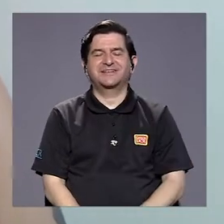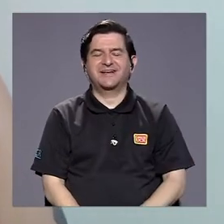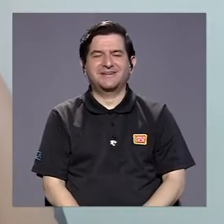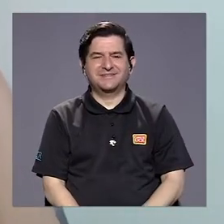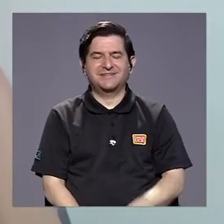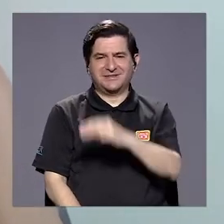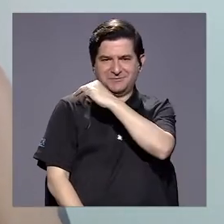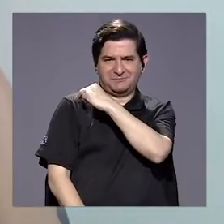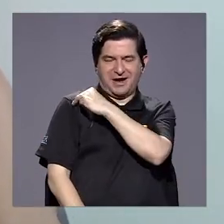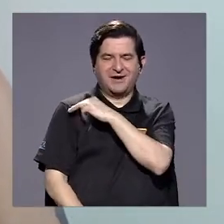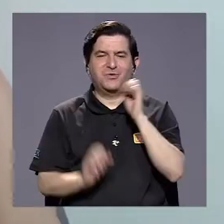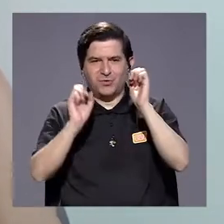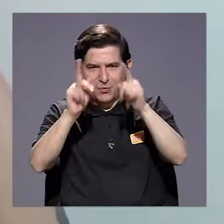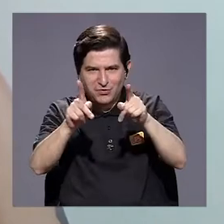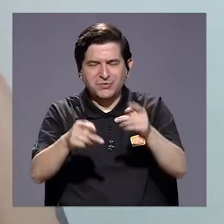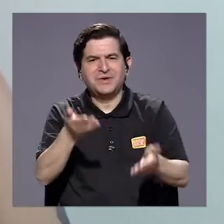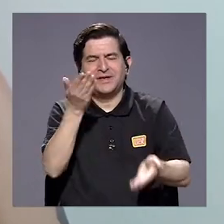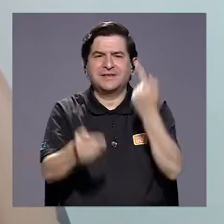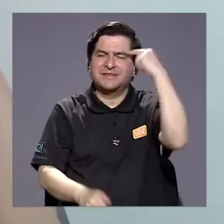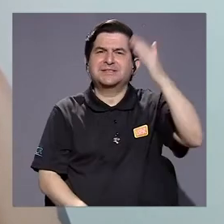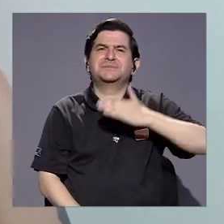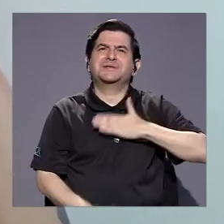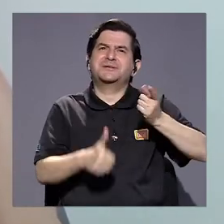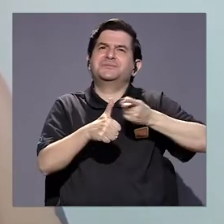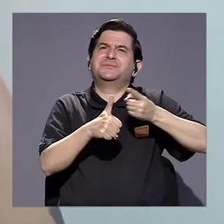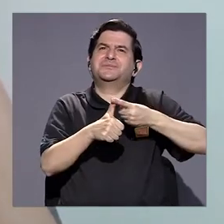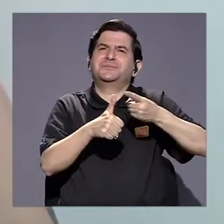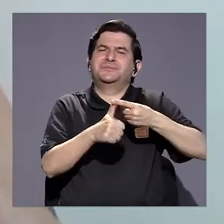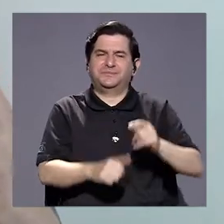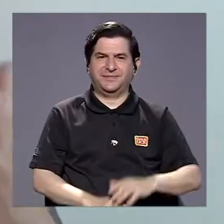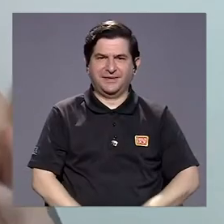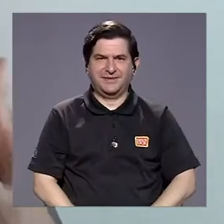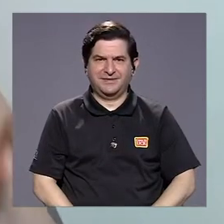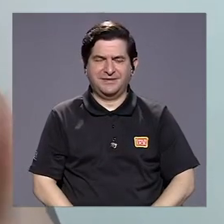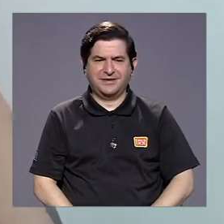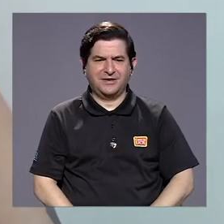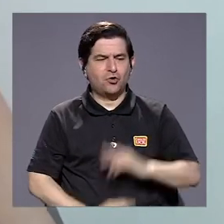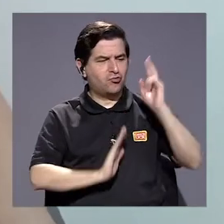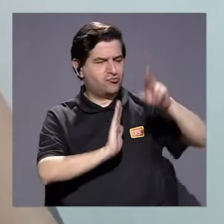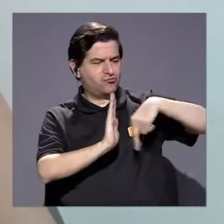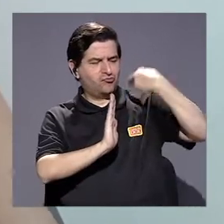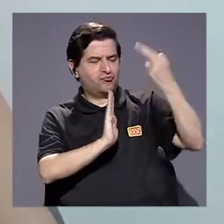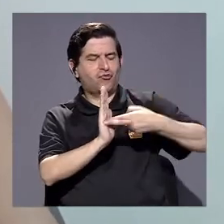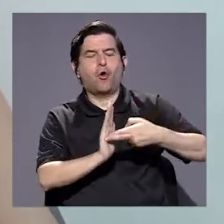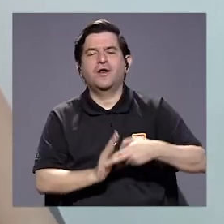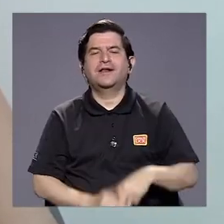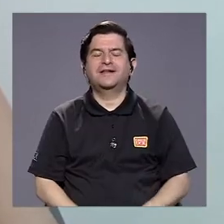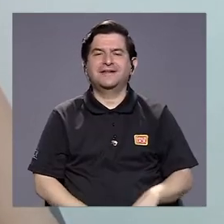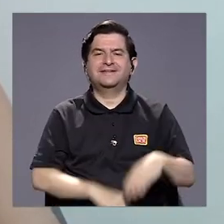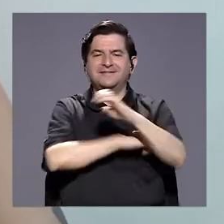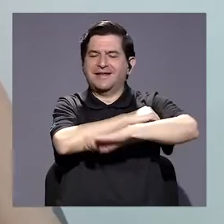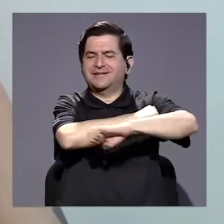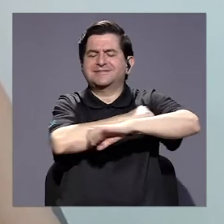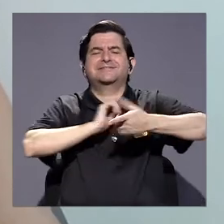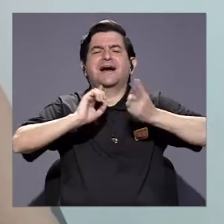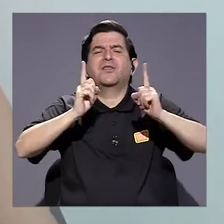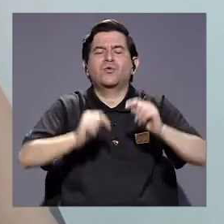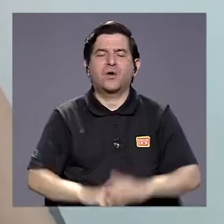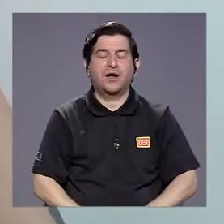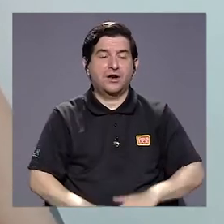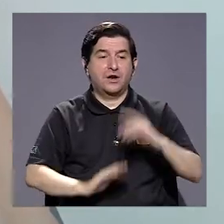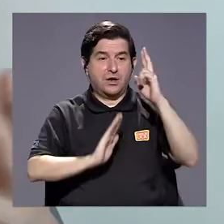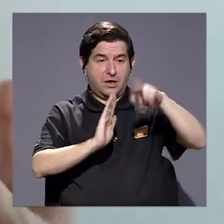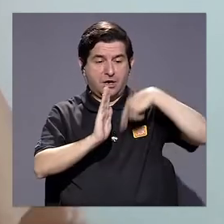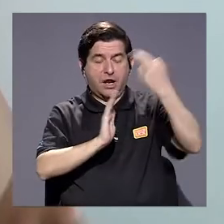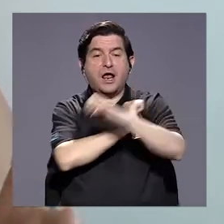por el espacio. Quizás para mí lo primero tiene que ver con cuál es el papel del Estado. Y el papel